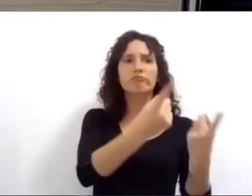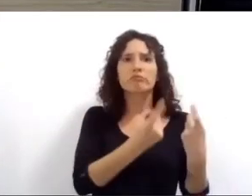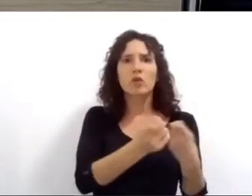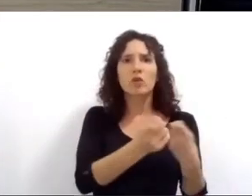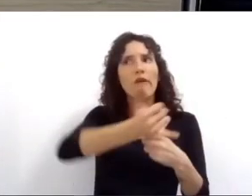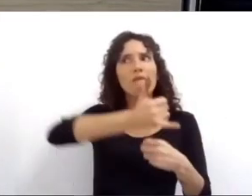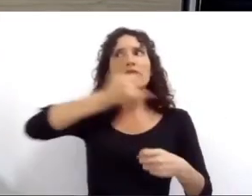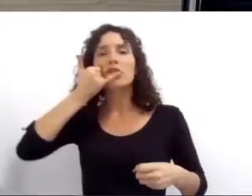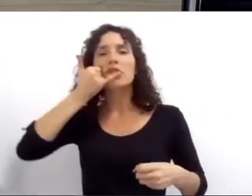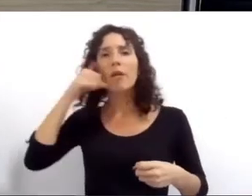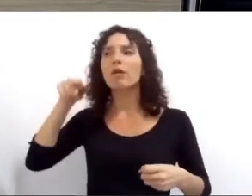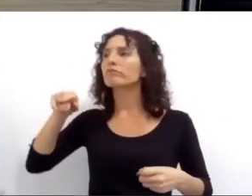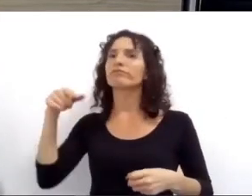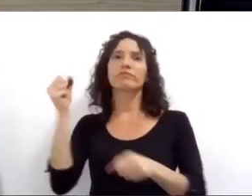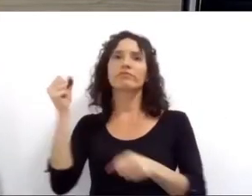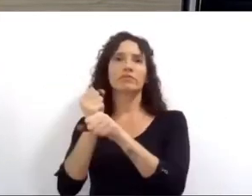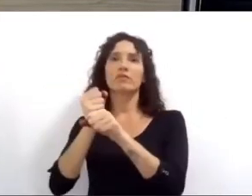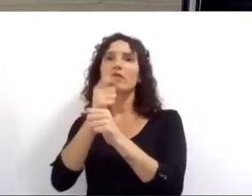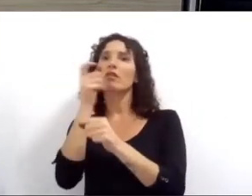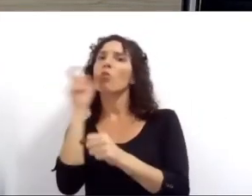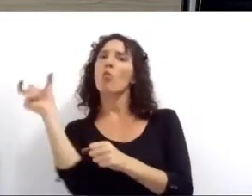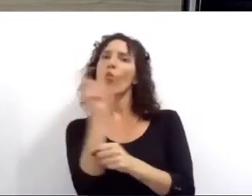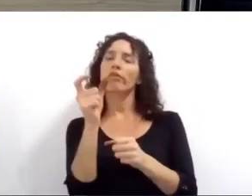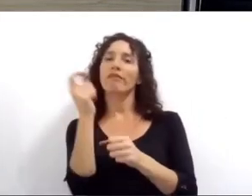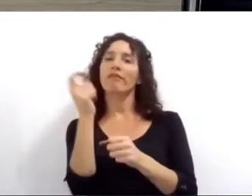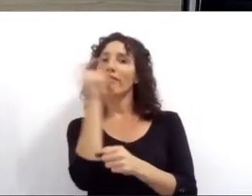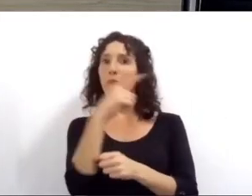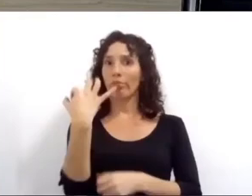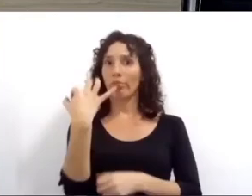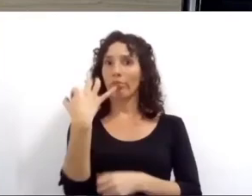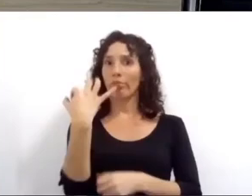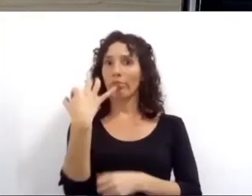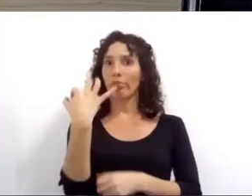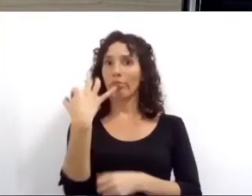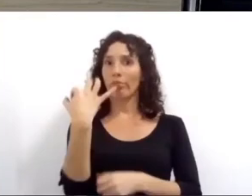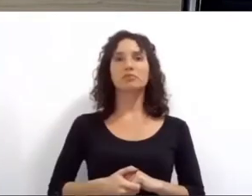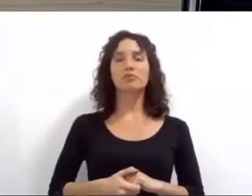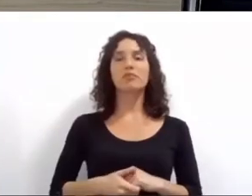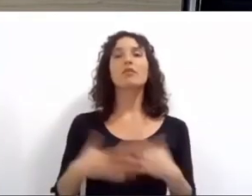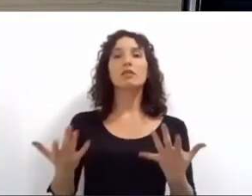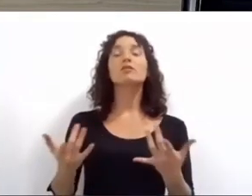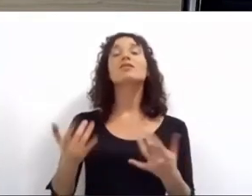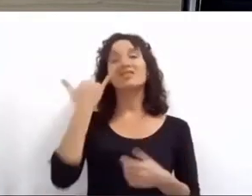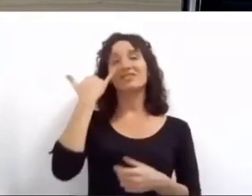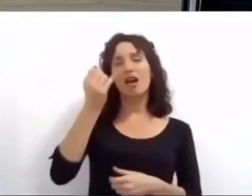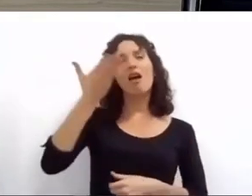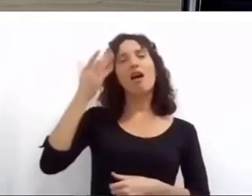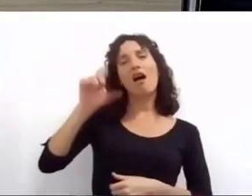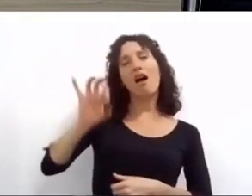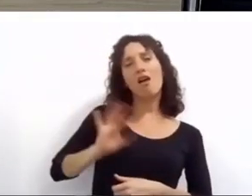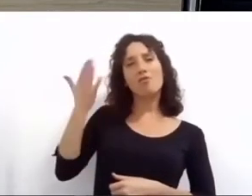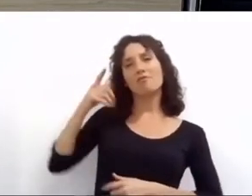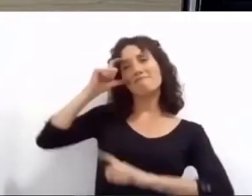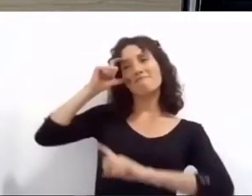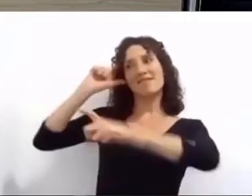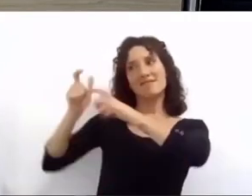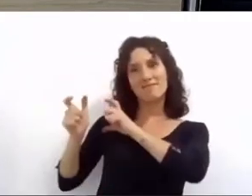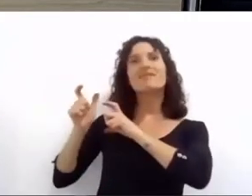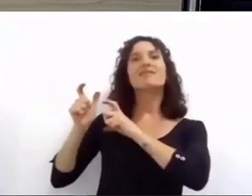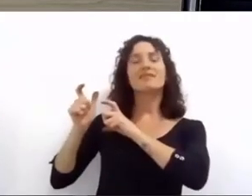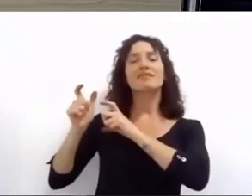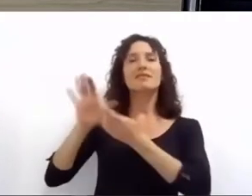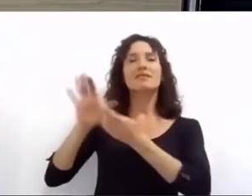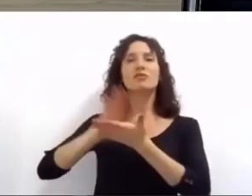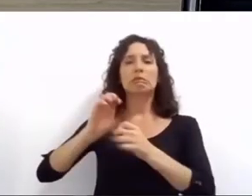modernización que la pandemia nos obligó a acelerar y adaptarlo a las nuevas circunstancias tenemos que devolverle el tiempo al vecino